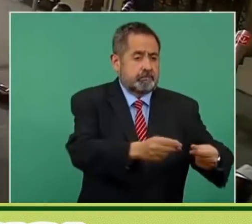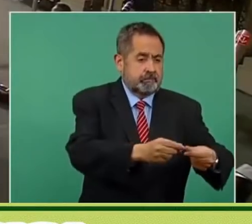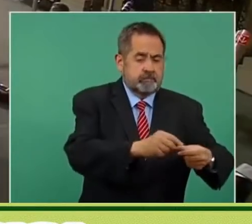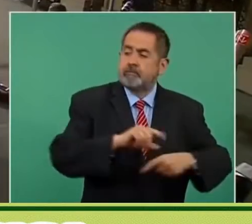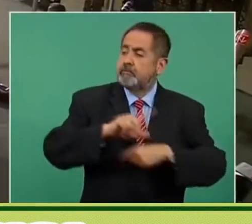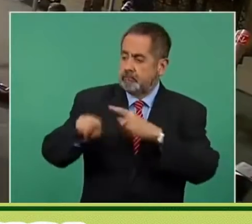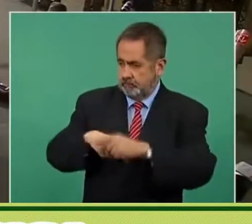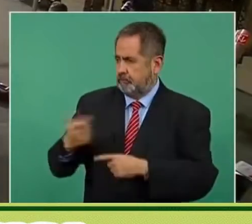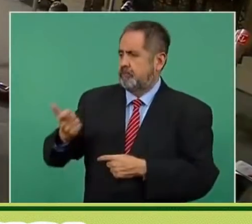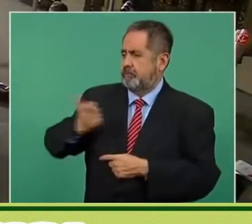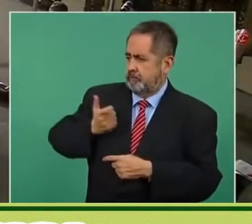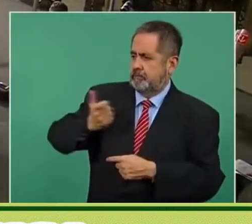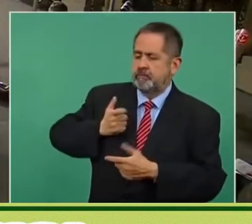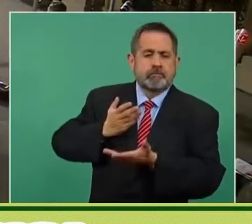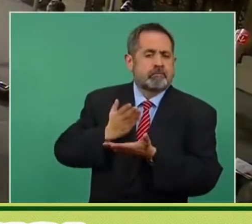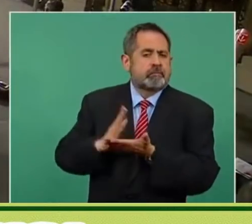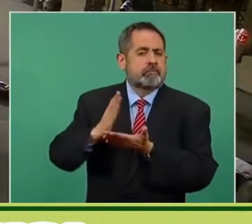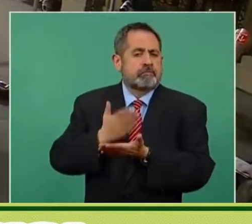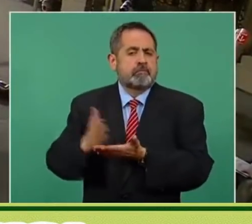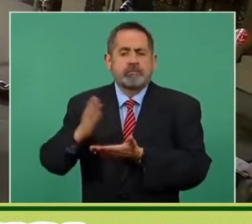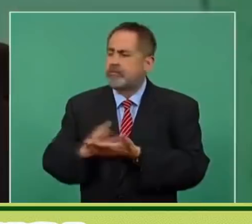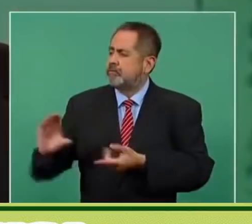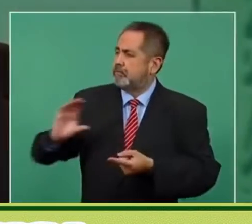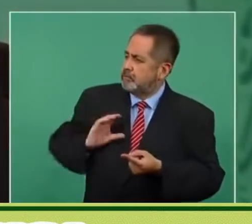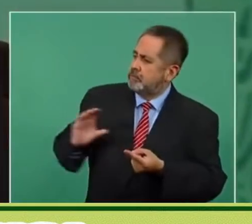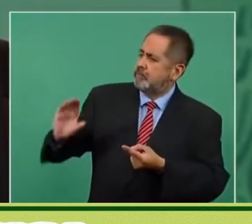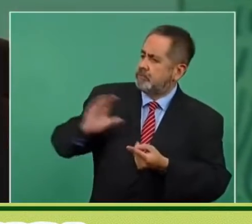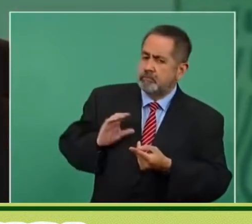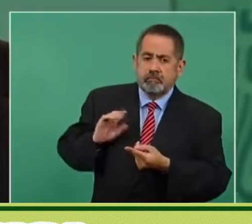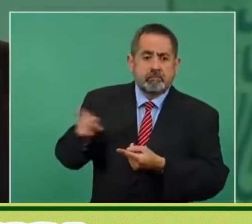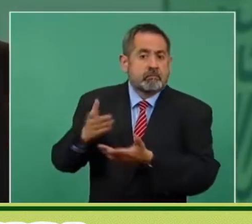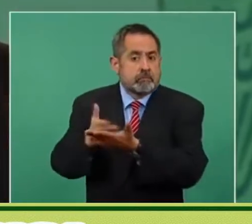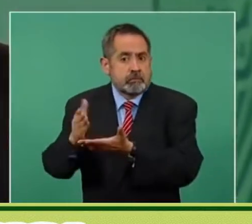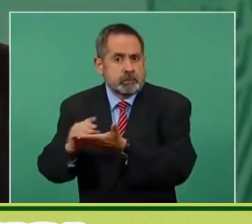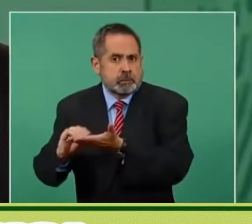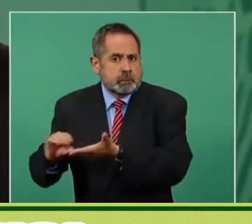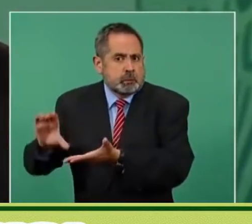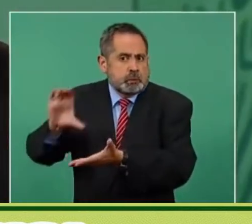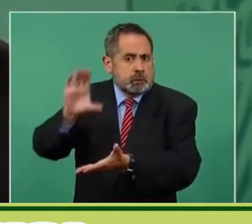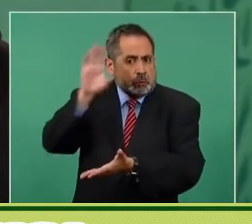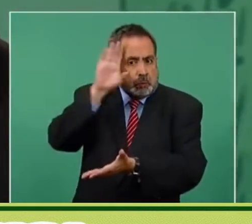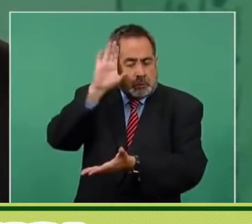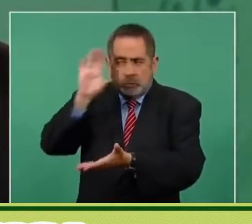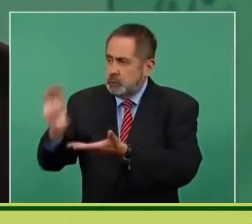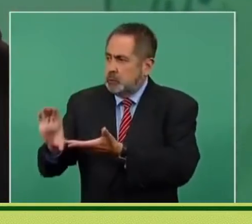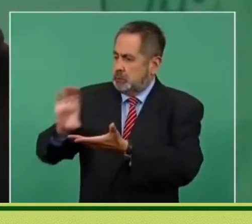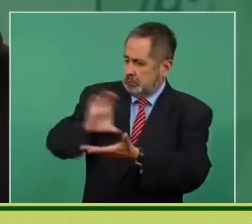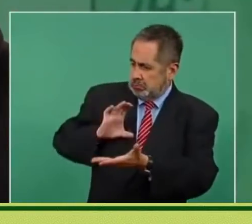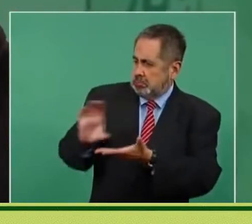cobros resultaban excesivos, porque además de que